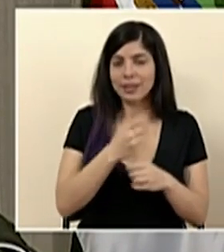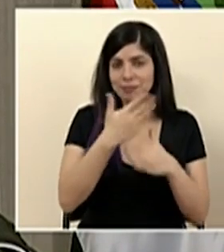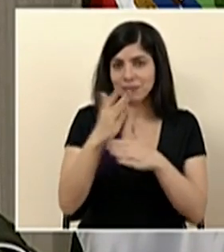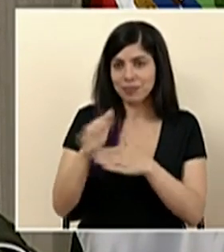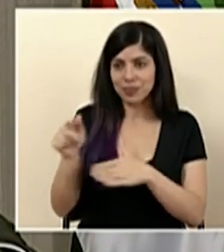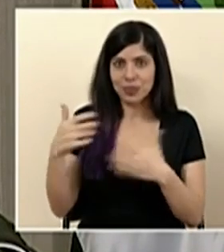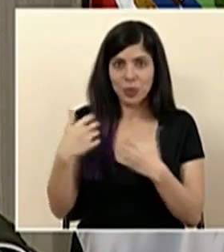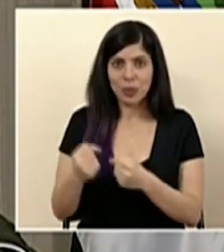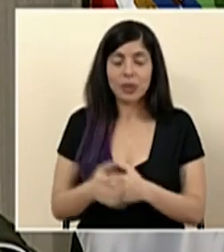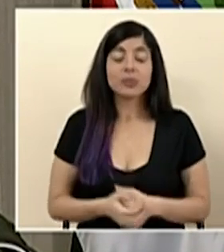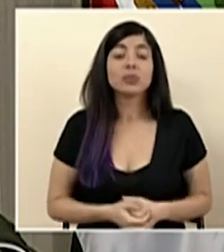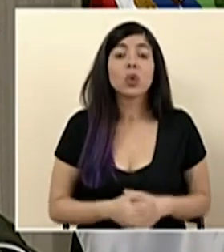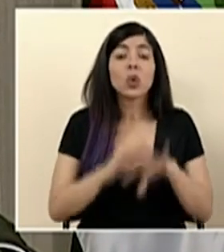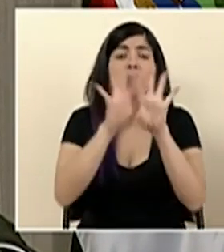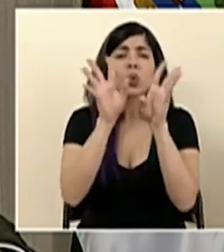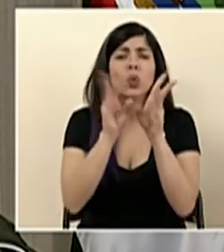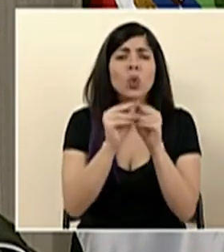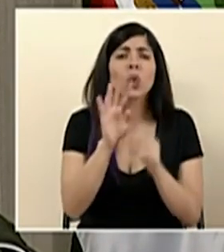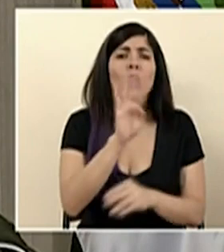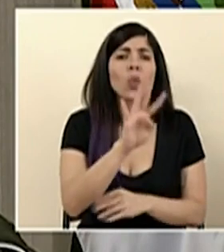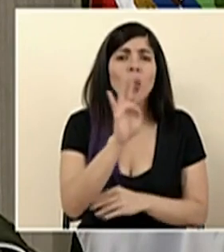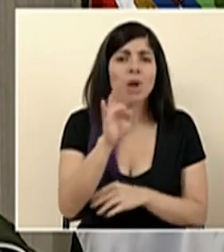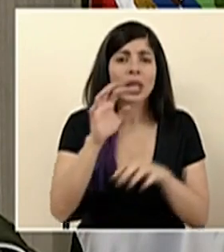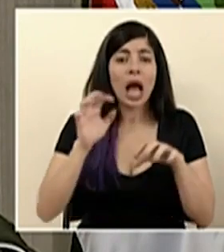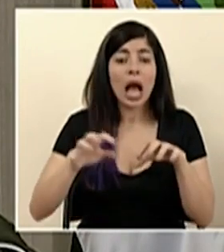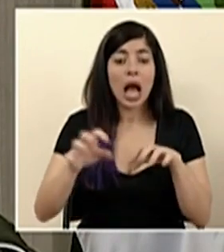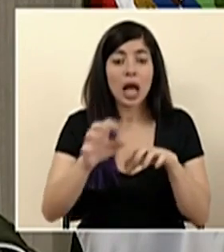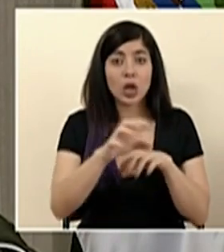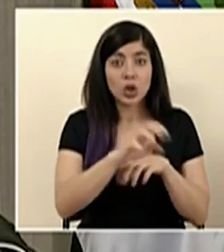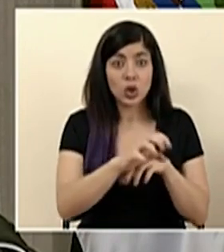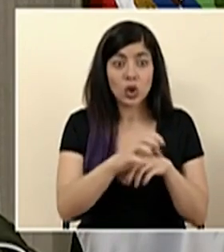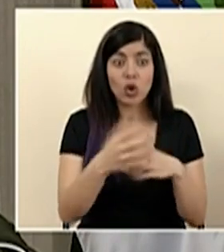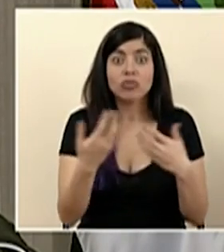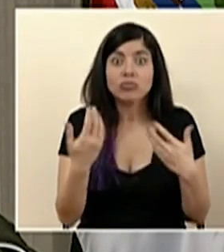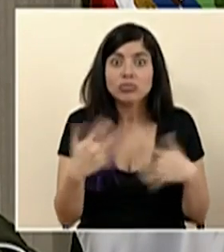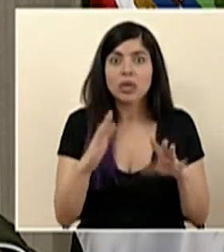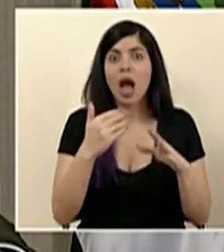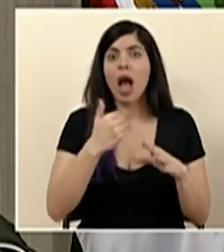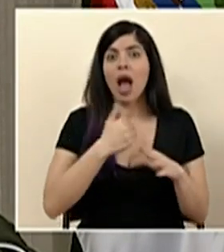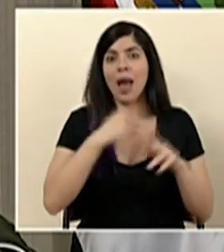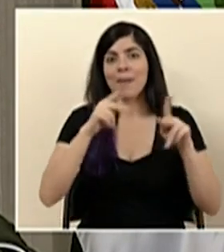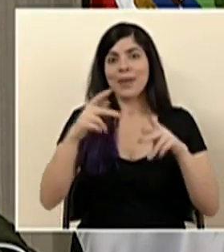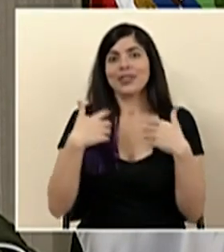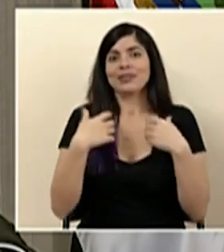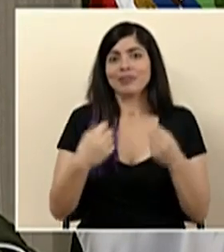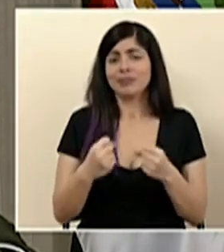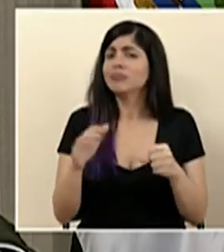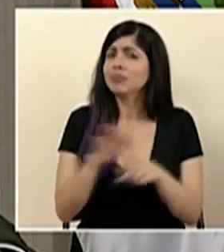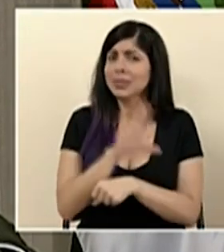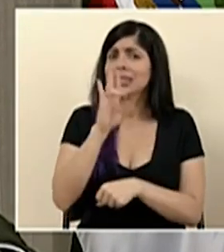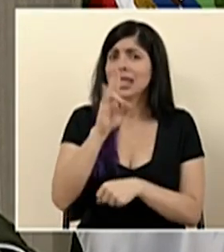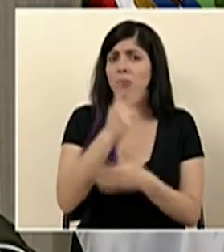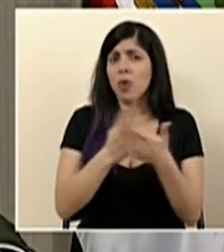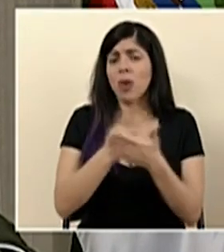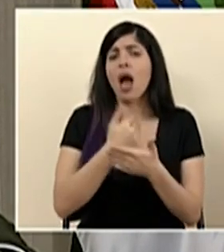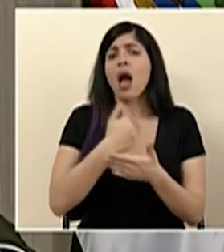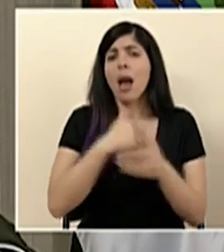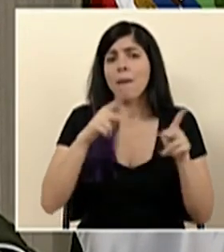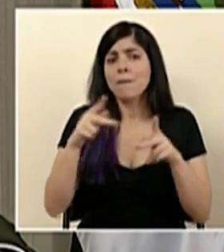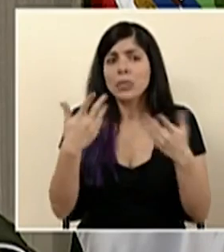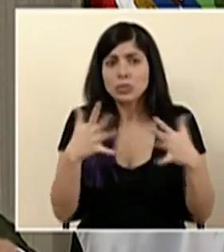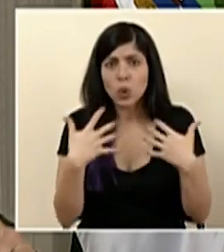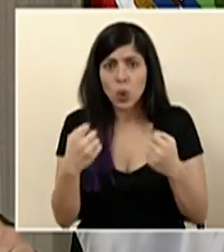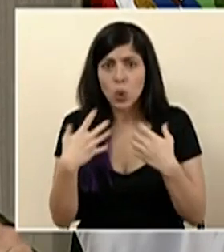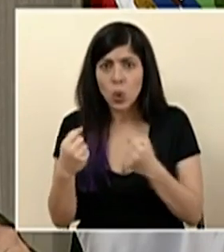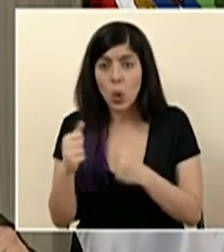Tenemos un total de 44 cantones que contabilizan casos recuperados en las siete provincias del país, siendo